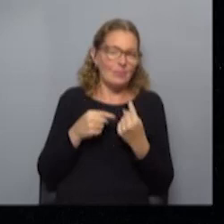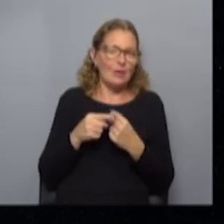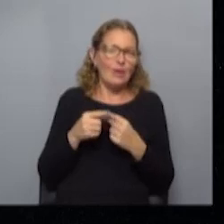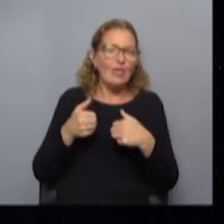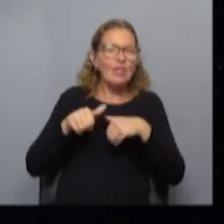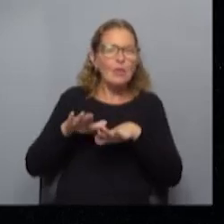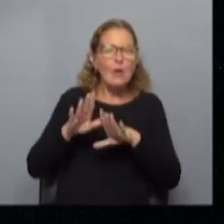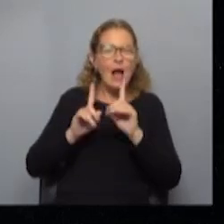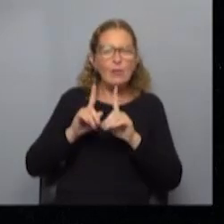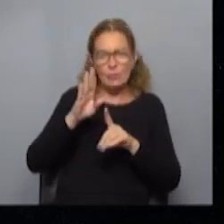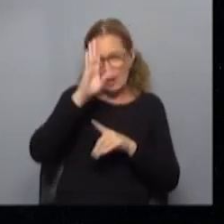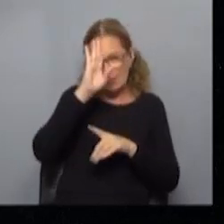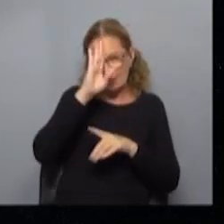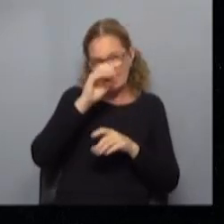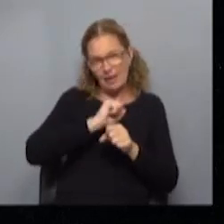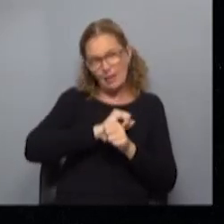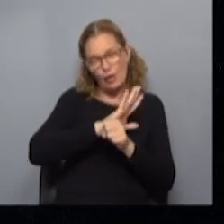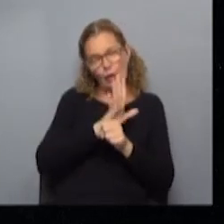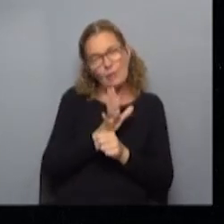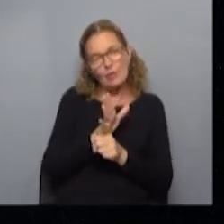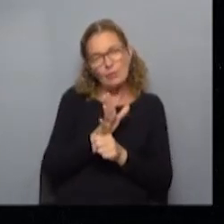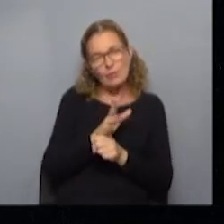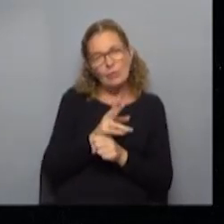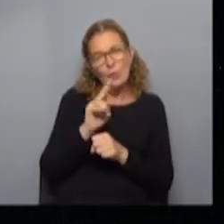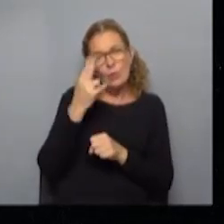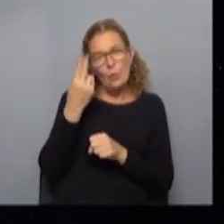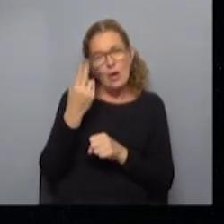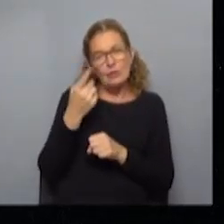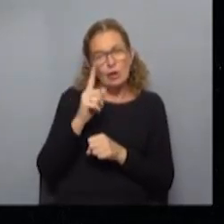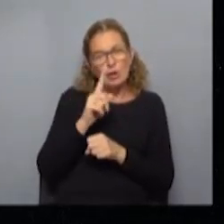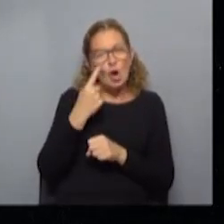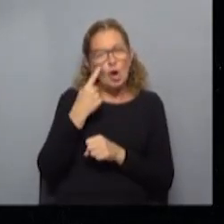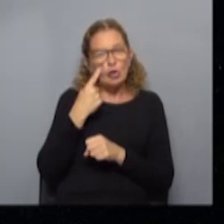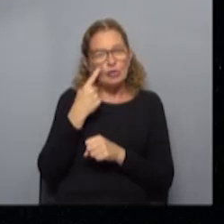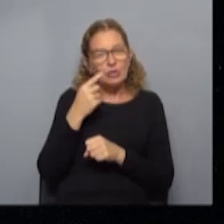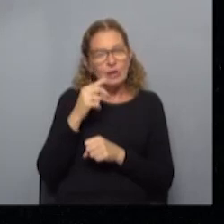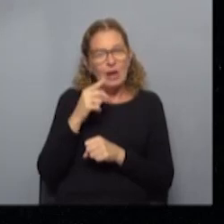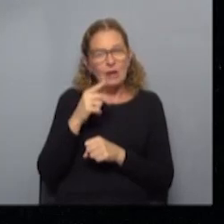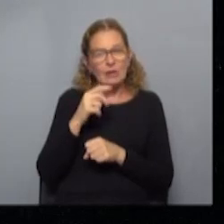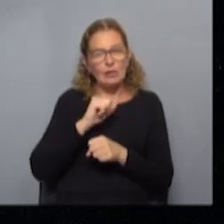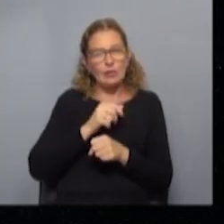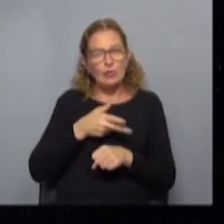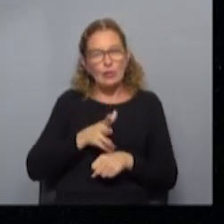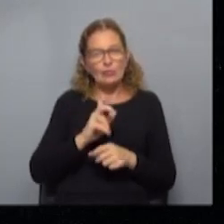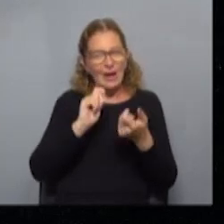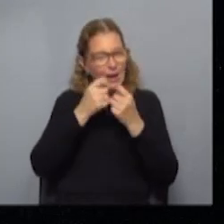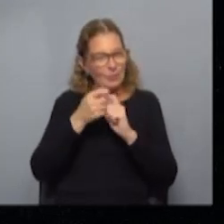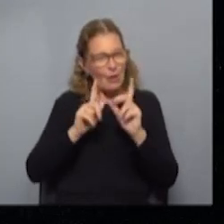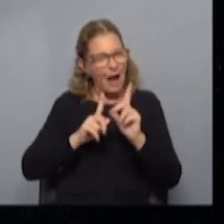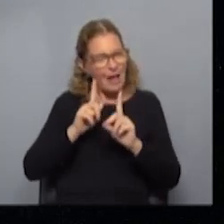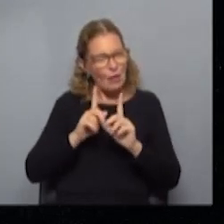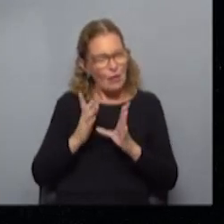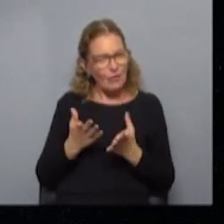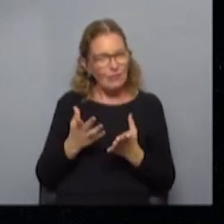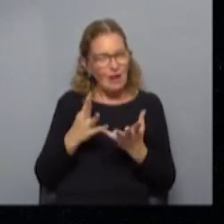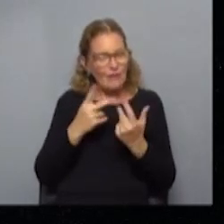dejó algún tipo de aprendizaje la pandemia? No sé, pienso en quizás uruguayos, uruguayas que no conocían Rocha, o no sé, ¿cambió en algo